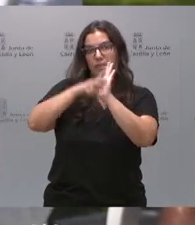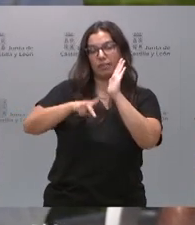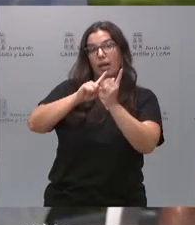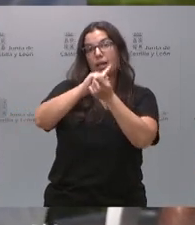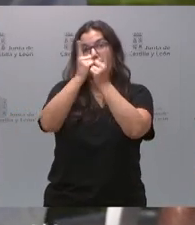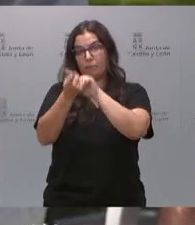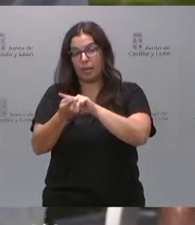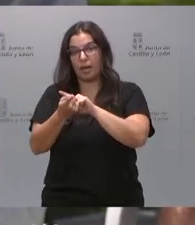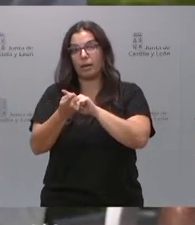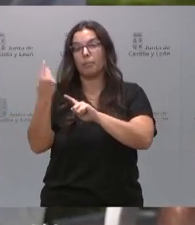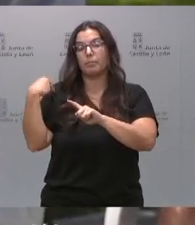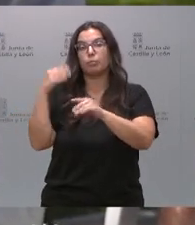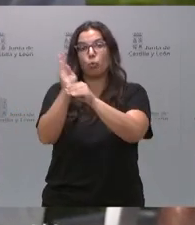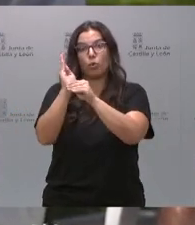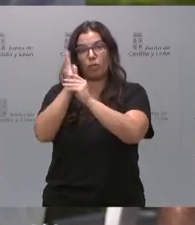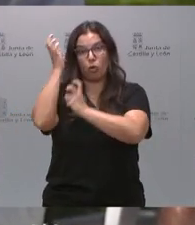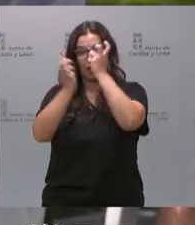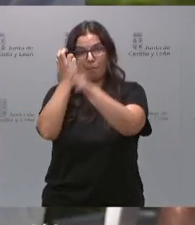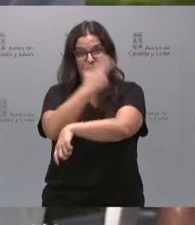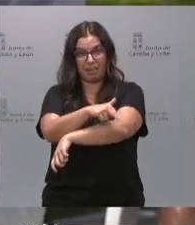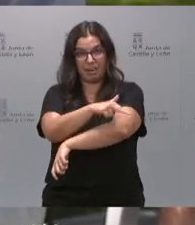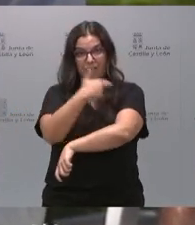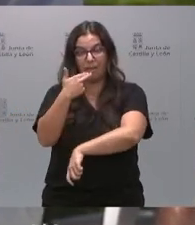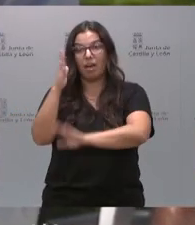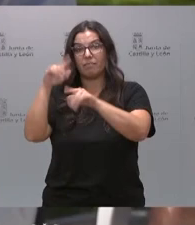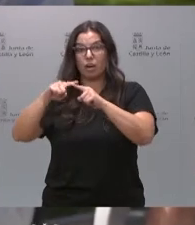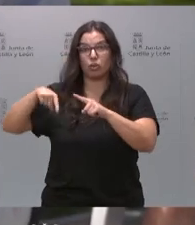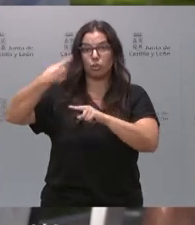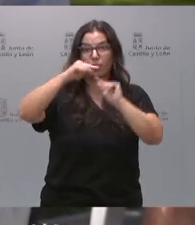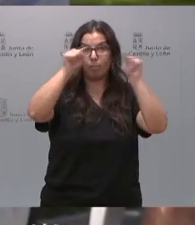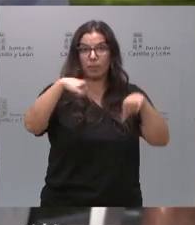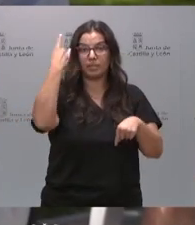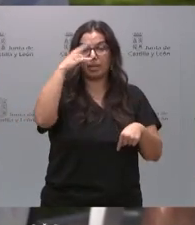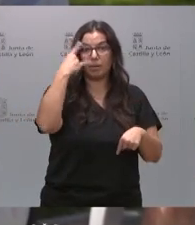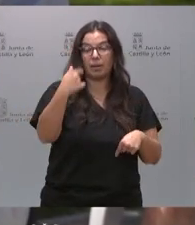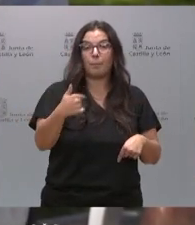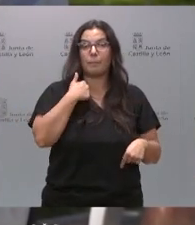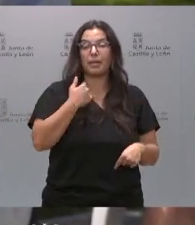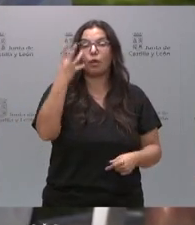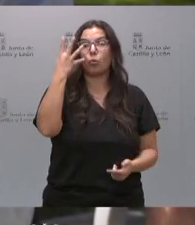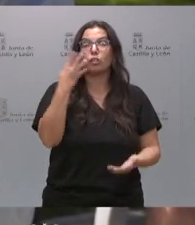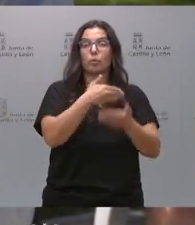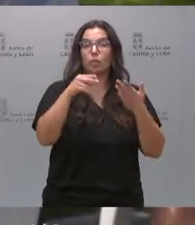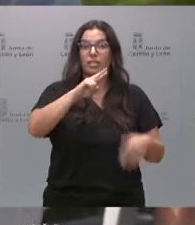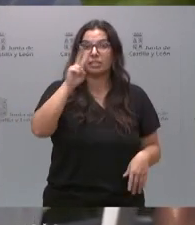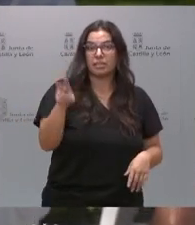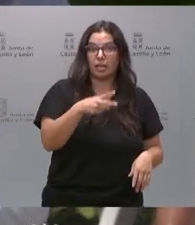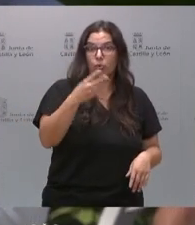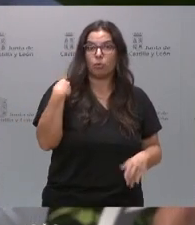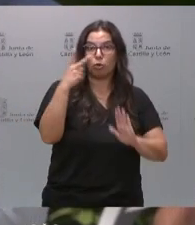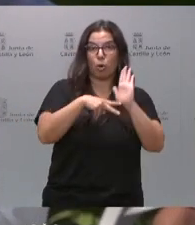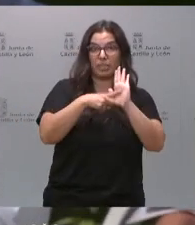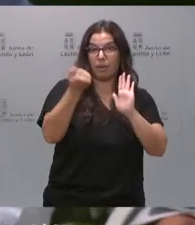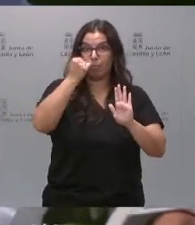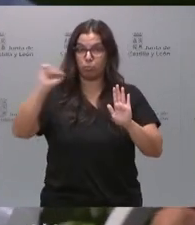saneamiento animal provocó pérdidas en la provincia de cuatro millones de euros porque se inmovilizaron las reses por saltarse la normativa